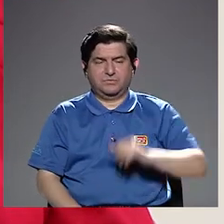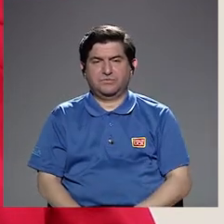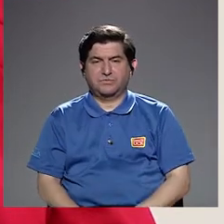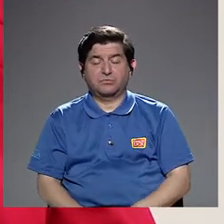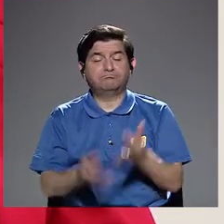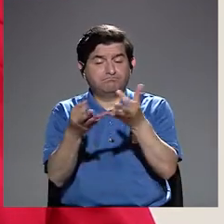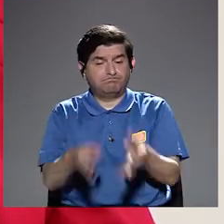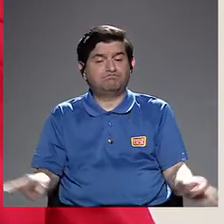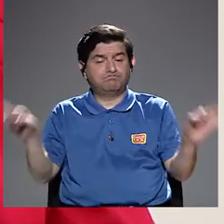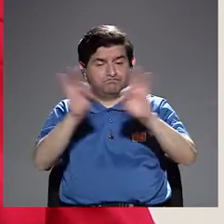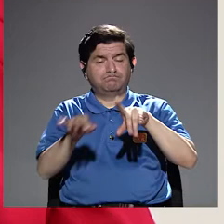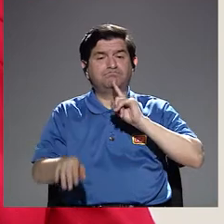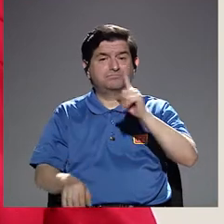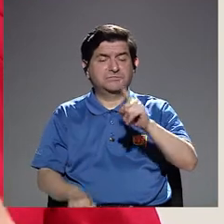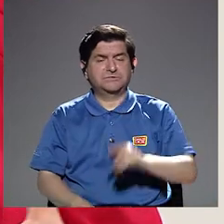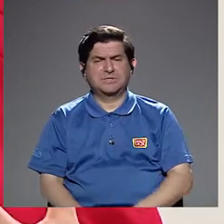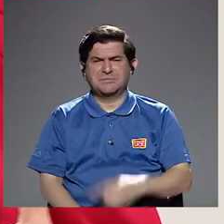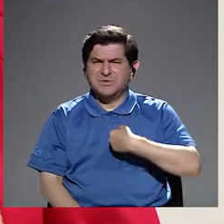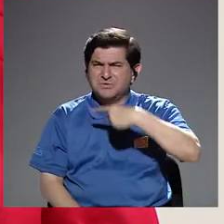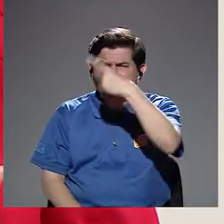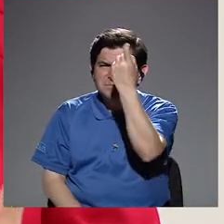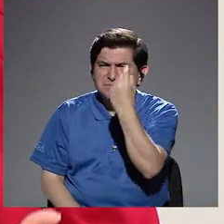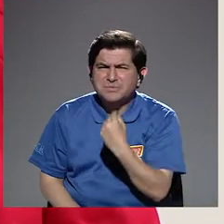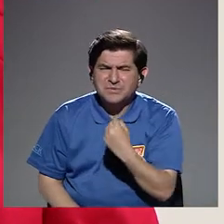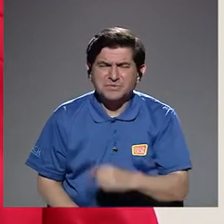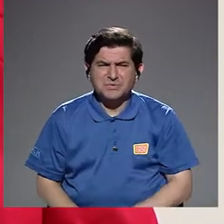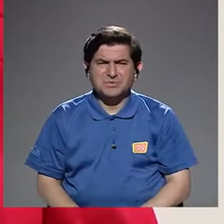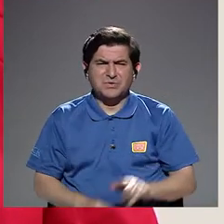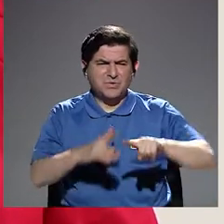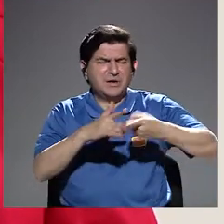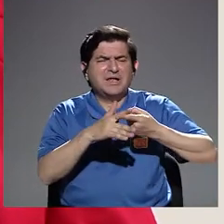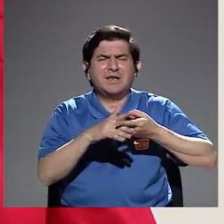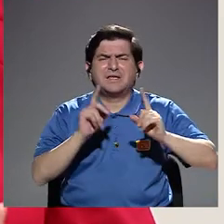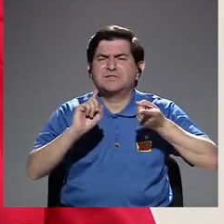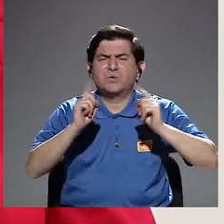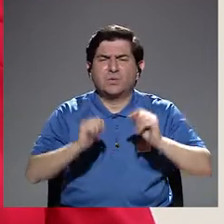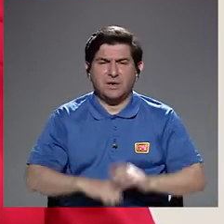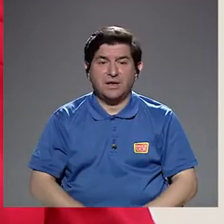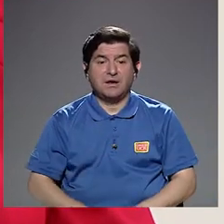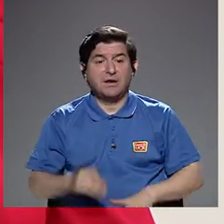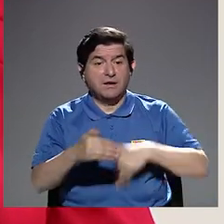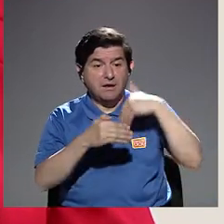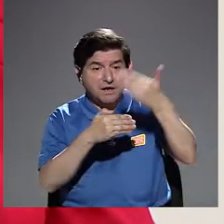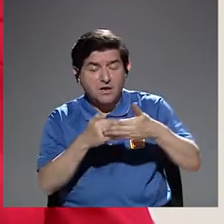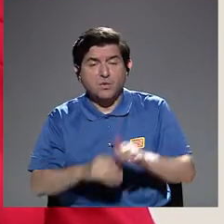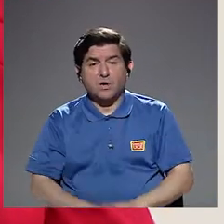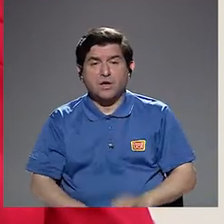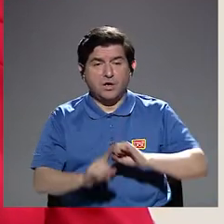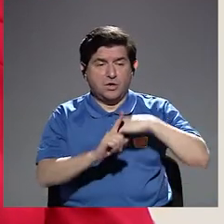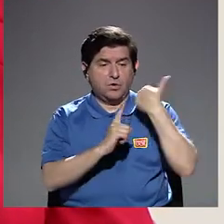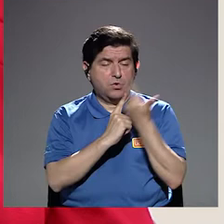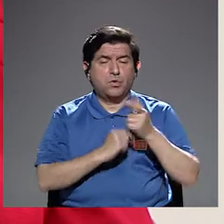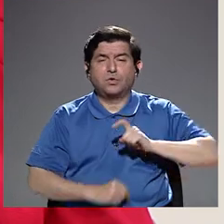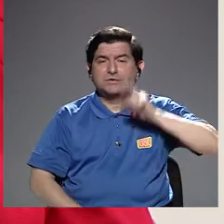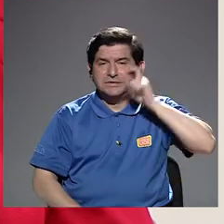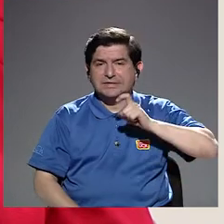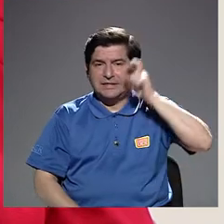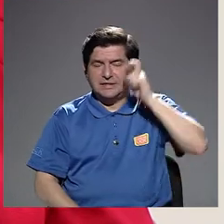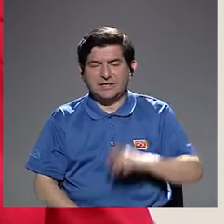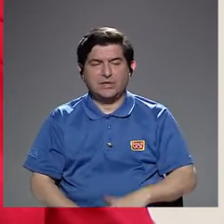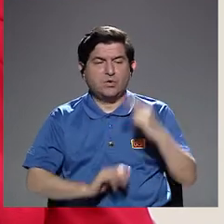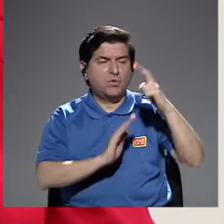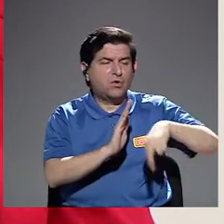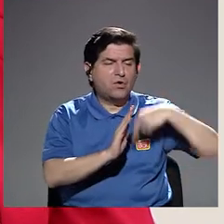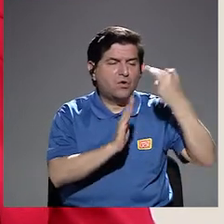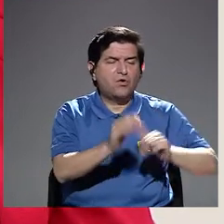mencionarla, cuando usted me decía cuál puede ser el origen, ¿verdad? Y después también la socialización por géneros, cuáles son